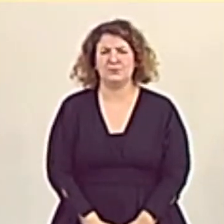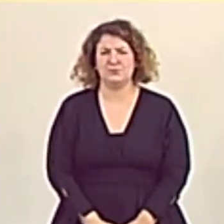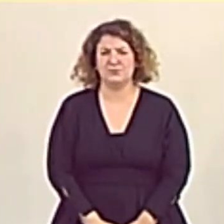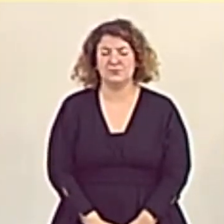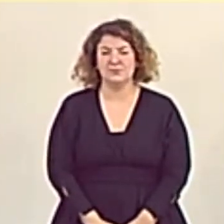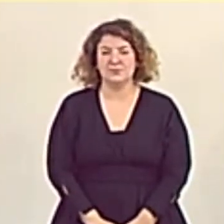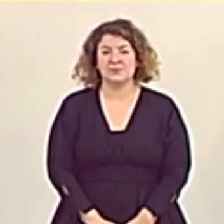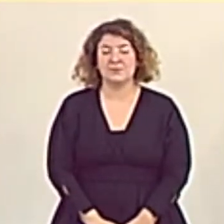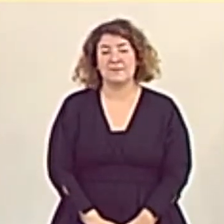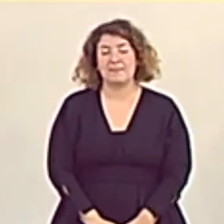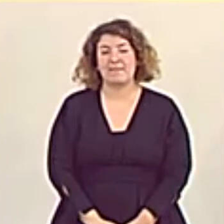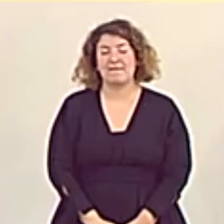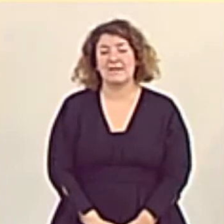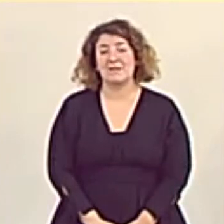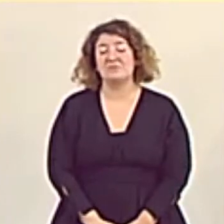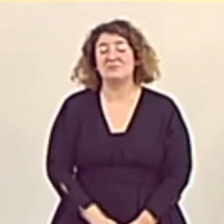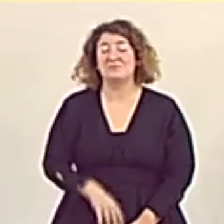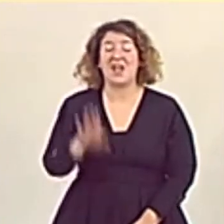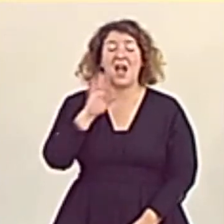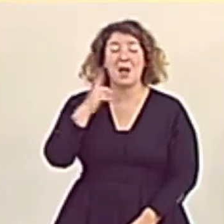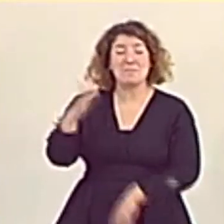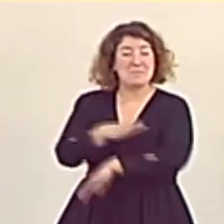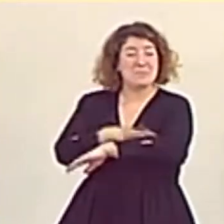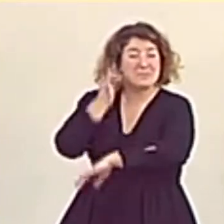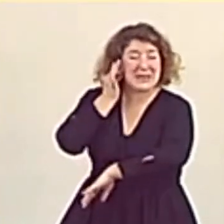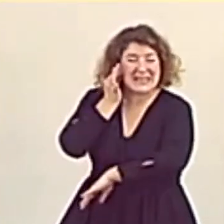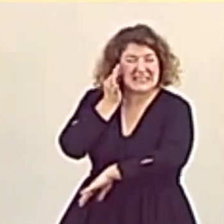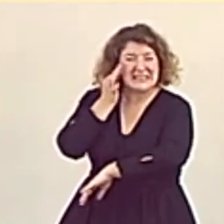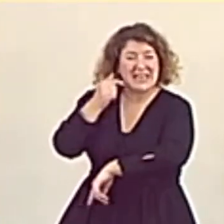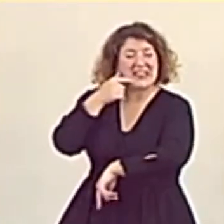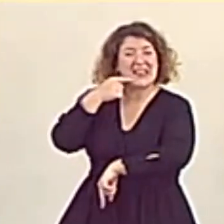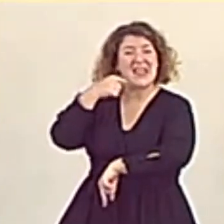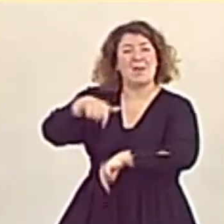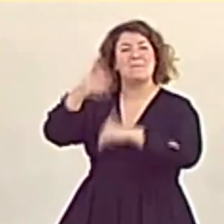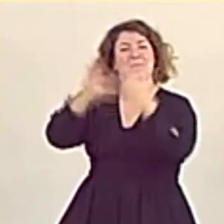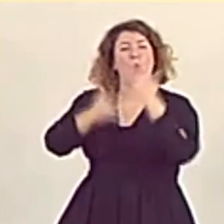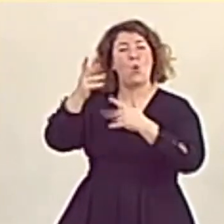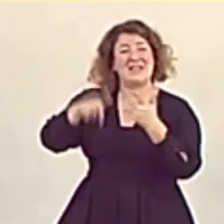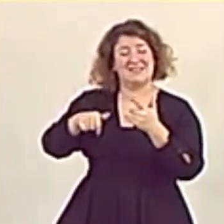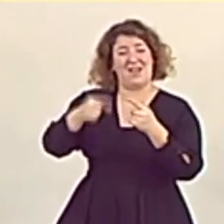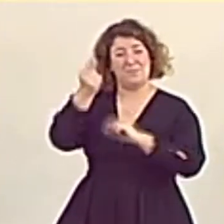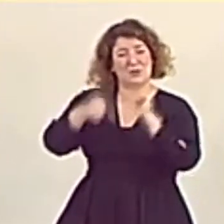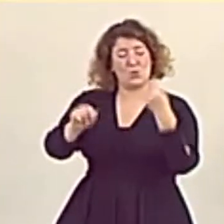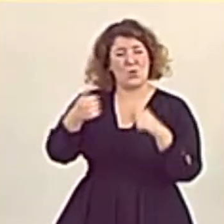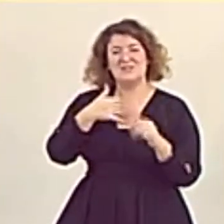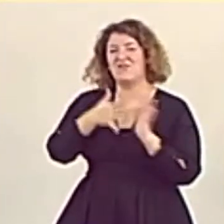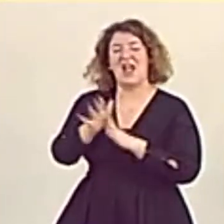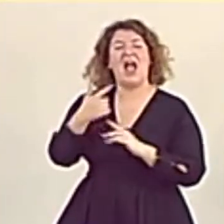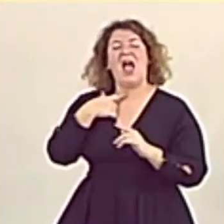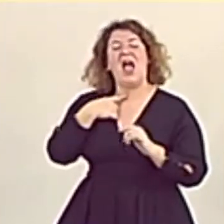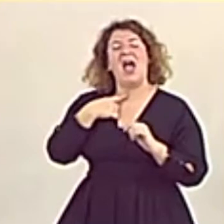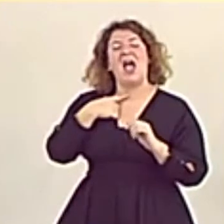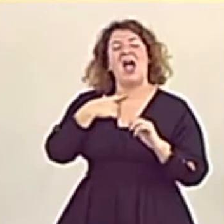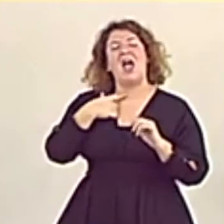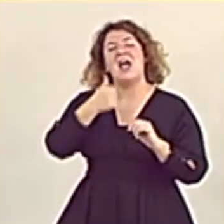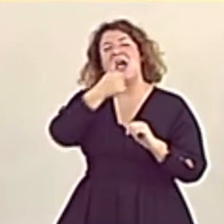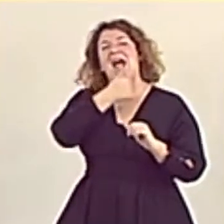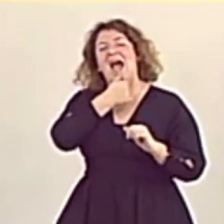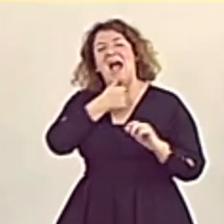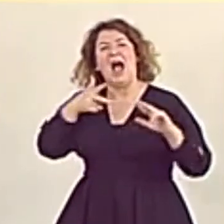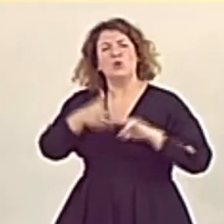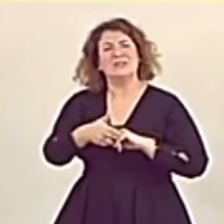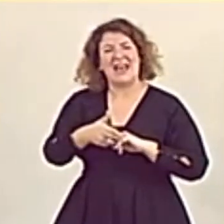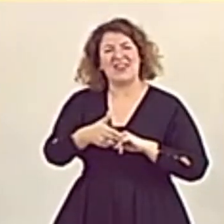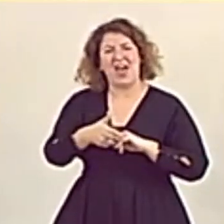Dice usted, señora ministra, que estas cuentas son el fin de la austeridad. Pero realmente son el